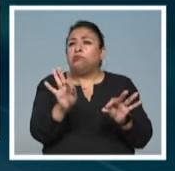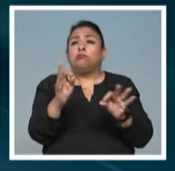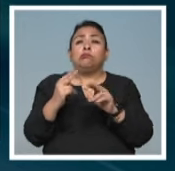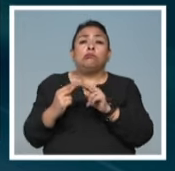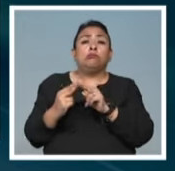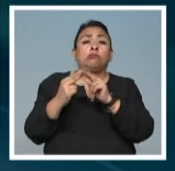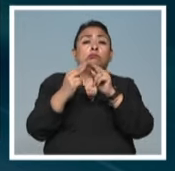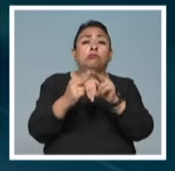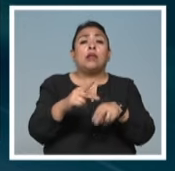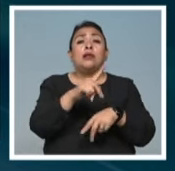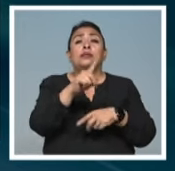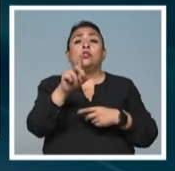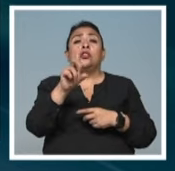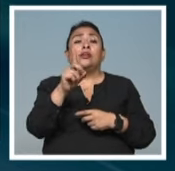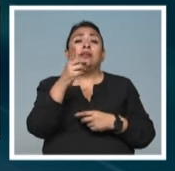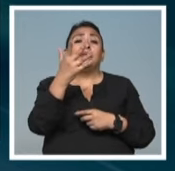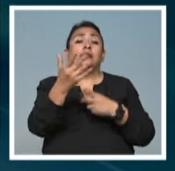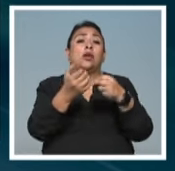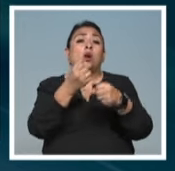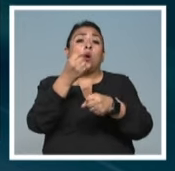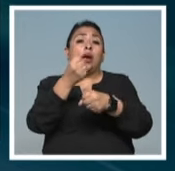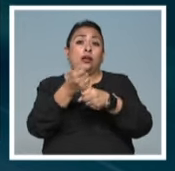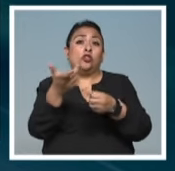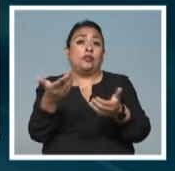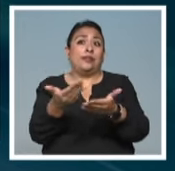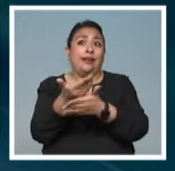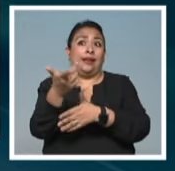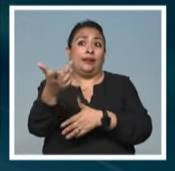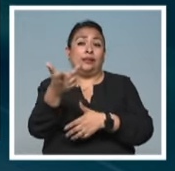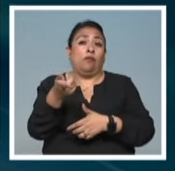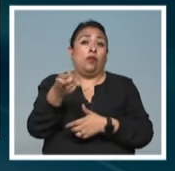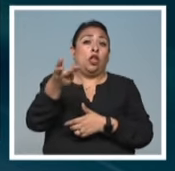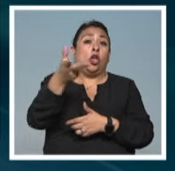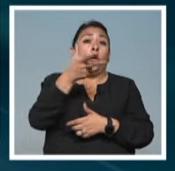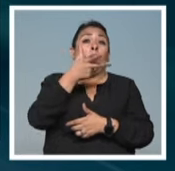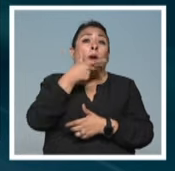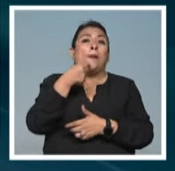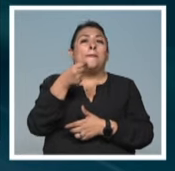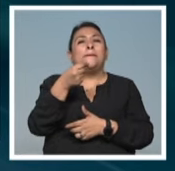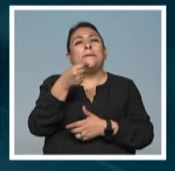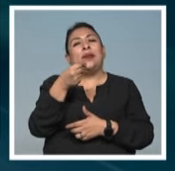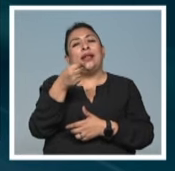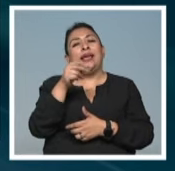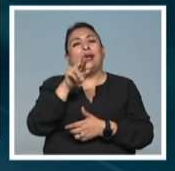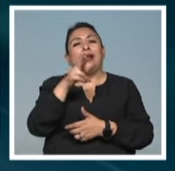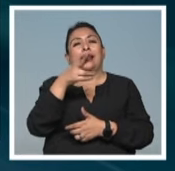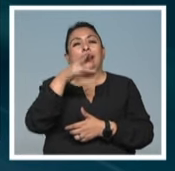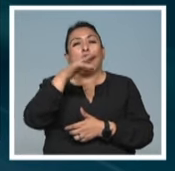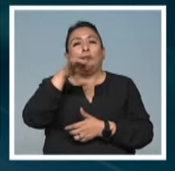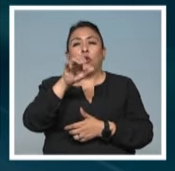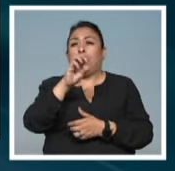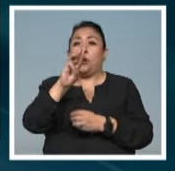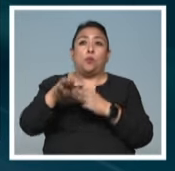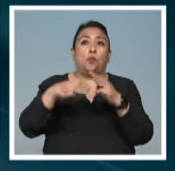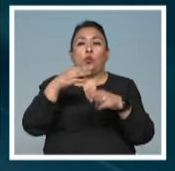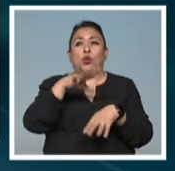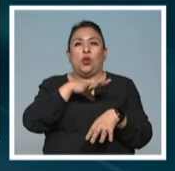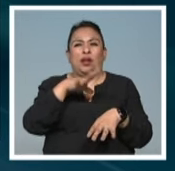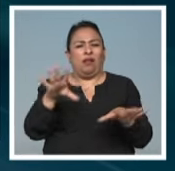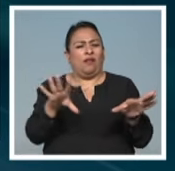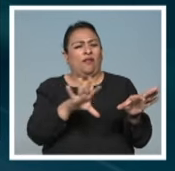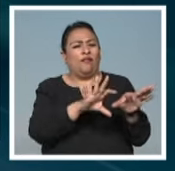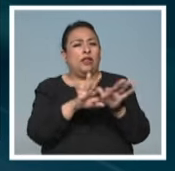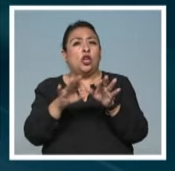cumplieron 135 años del nacimiento del llamado Regiomontano Universal, cuyo estrecho